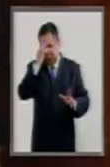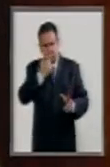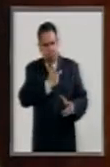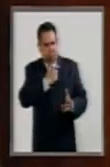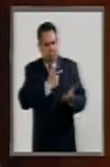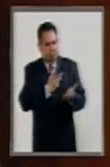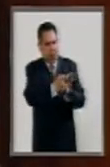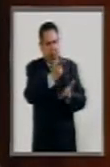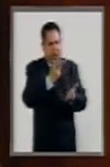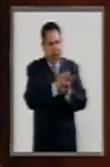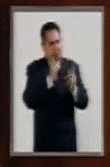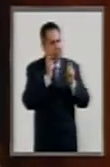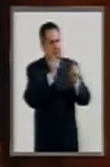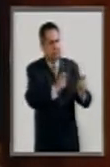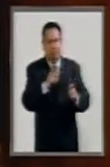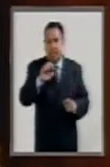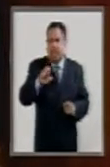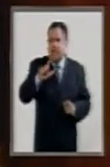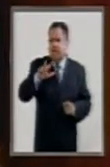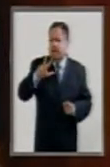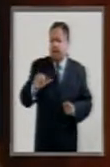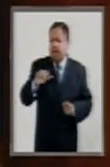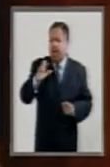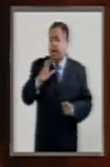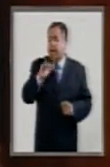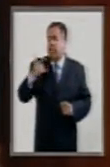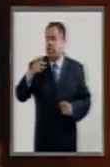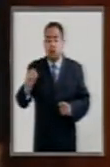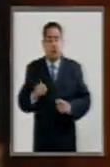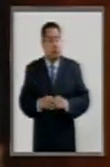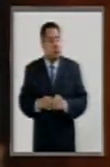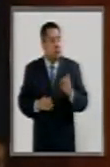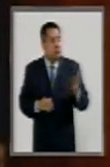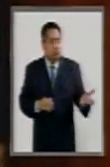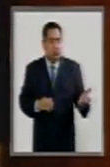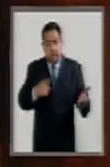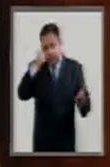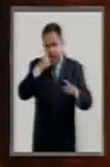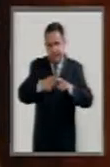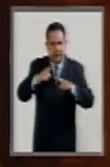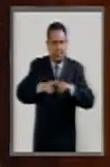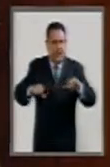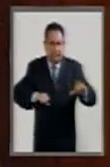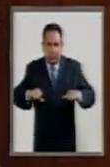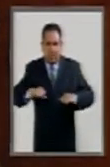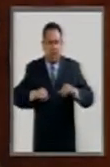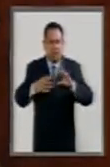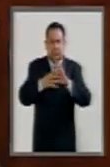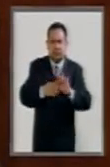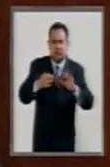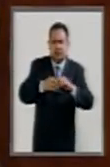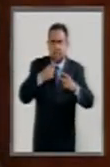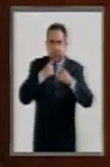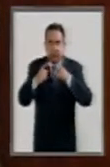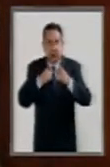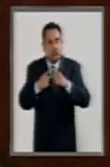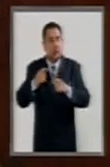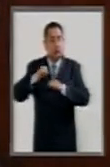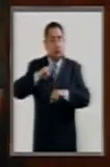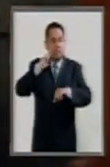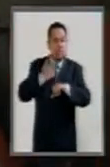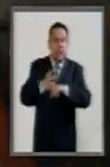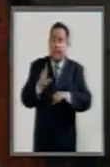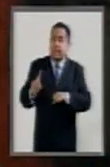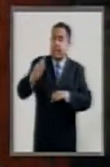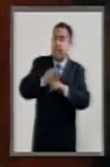reconocimiento Elvia Carrillo Puerto dentro del marco de las actividades y festejos que conmemoran el